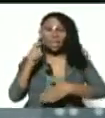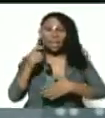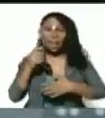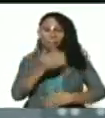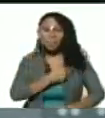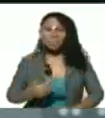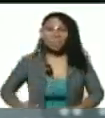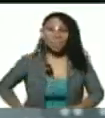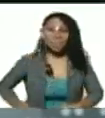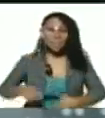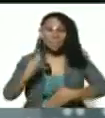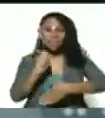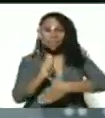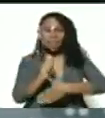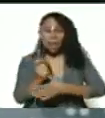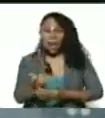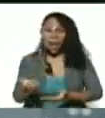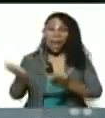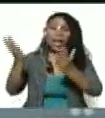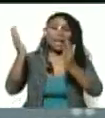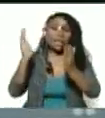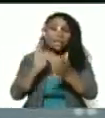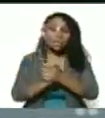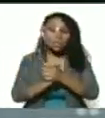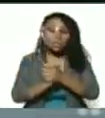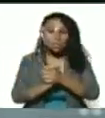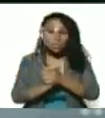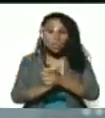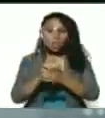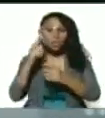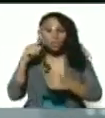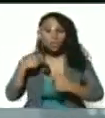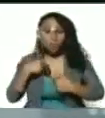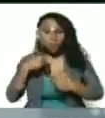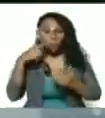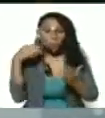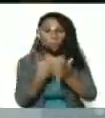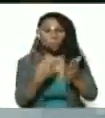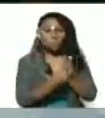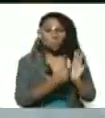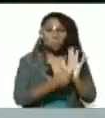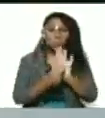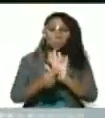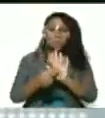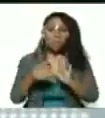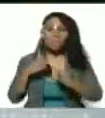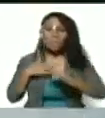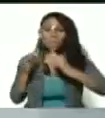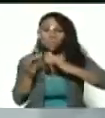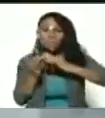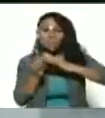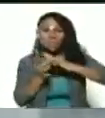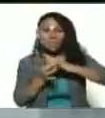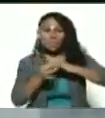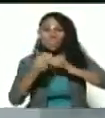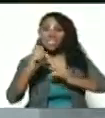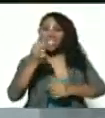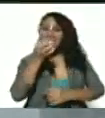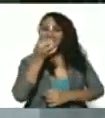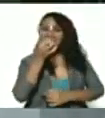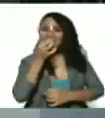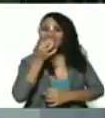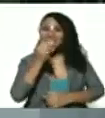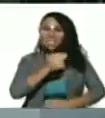Ay, Simón. Le mostré a Simón mi anillo verde de